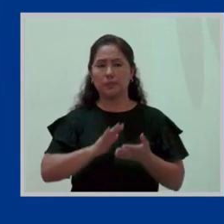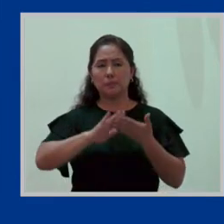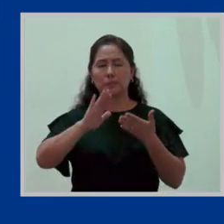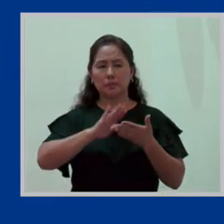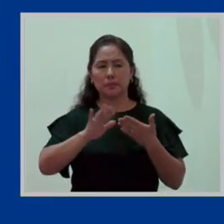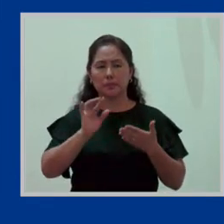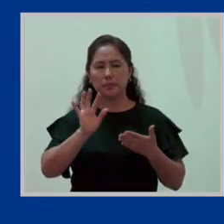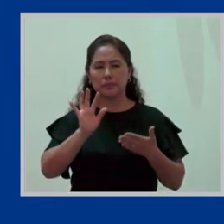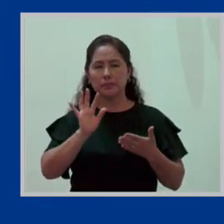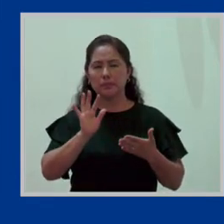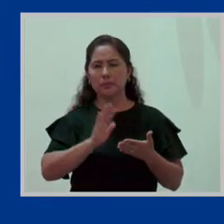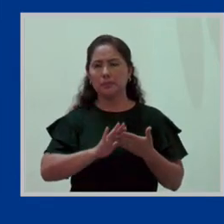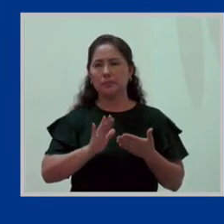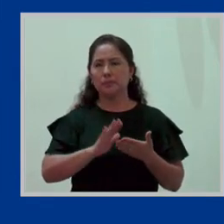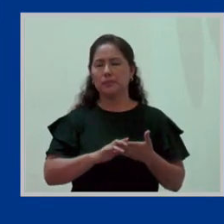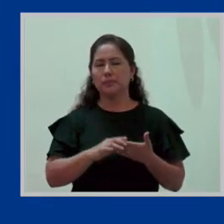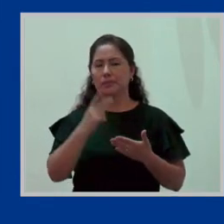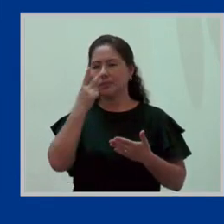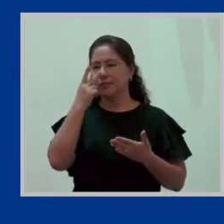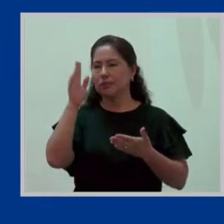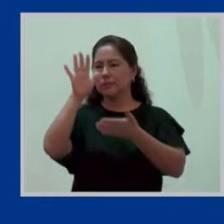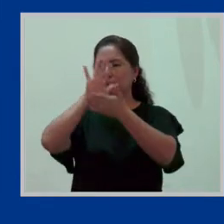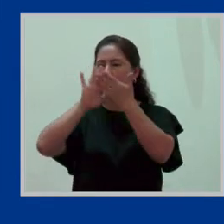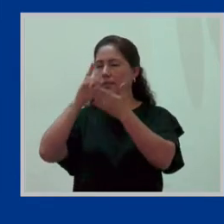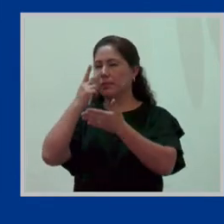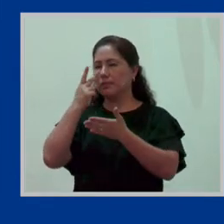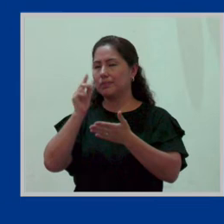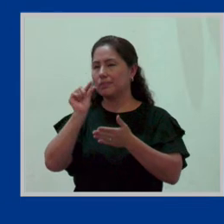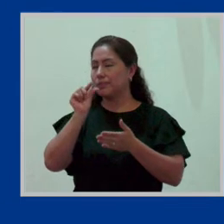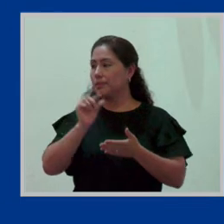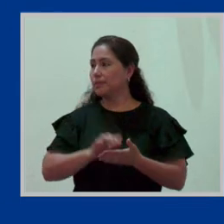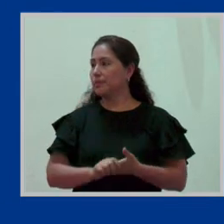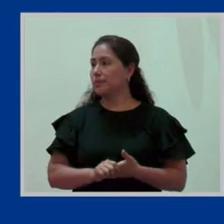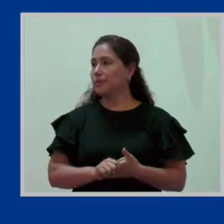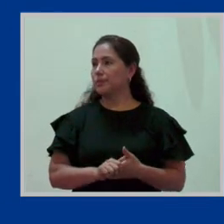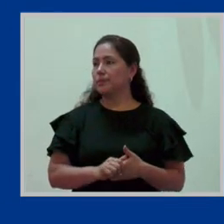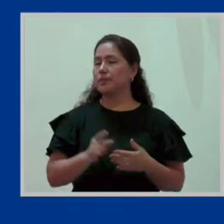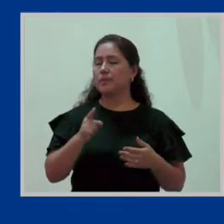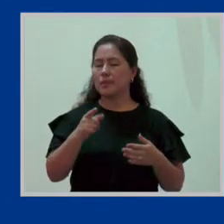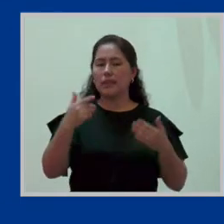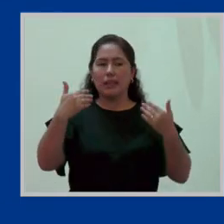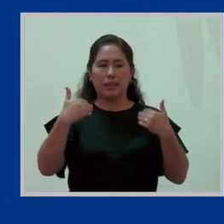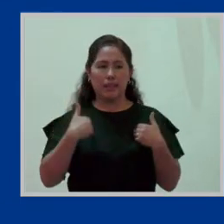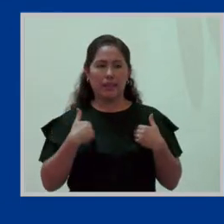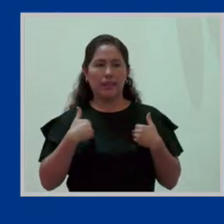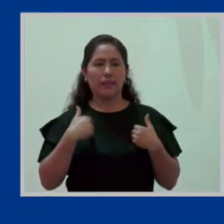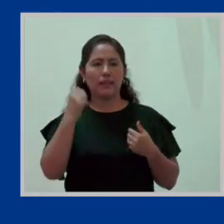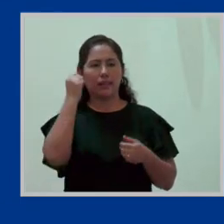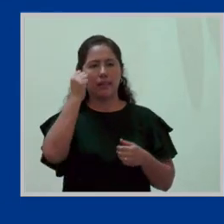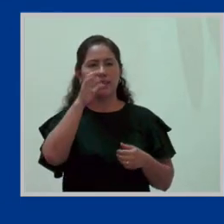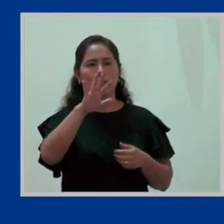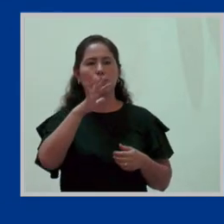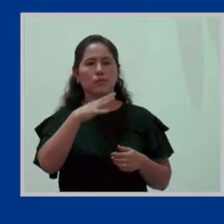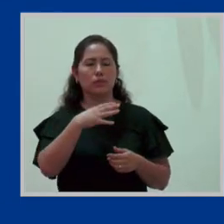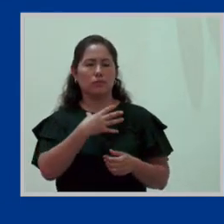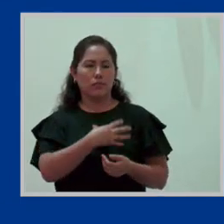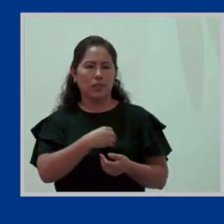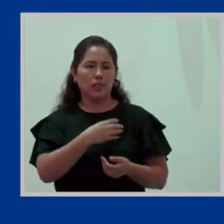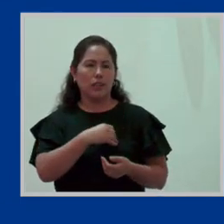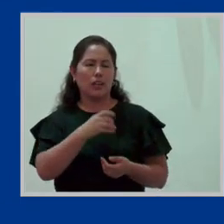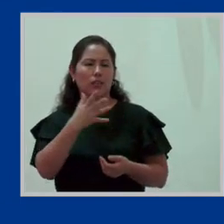creo que no se logra ver porque está en blanquito. Pero tienen derecho a los lactarios institucionales.